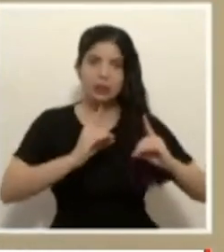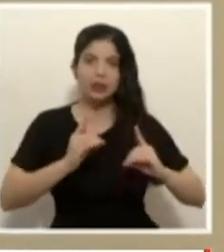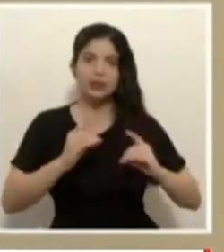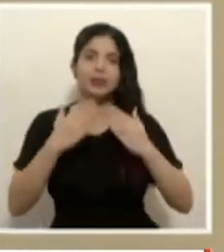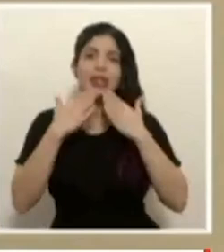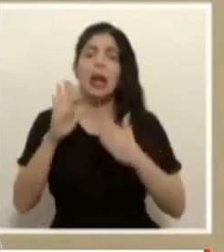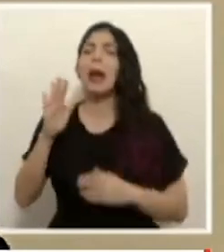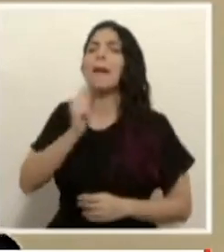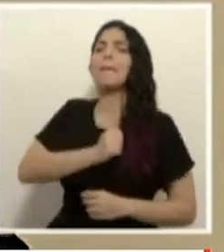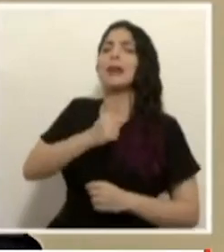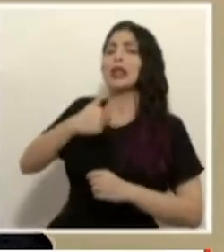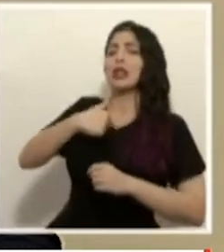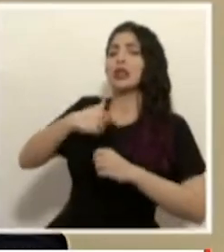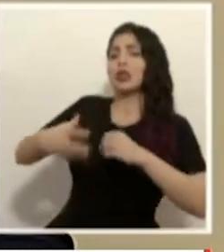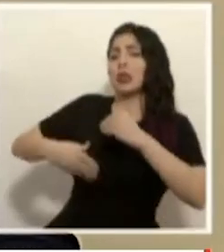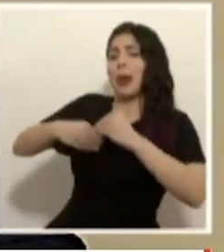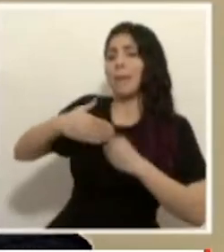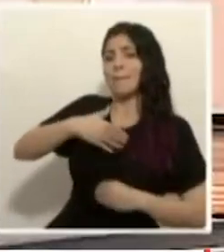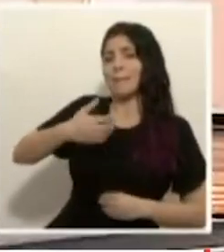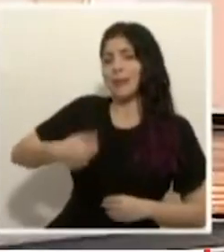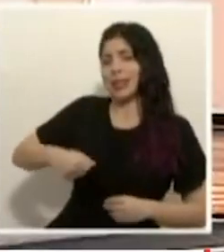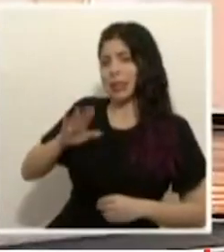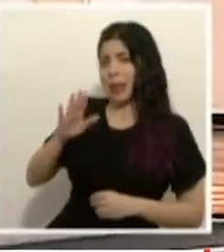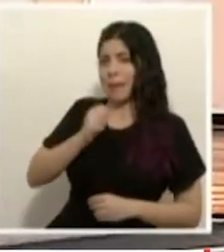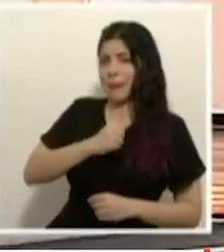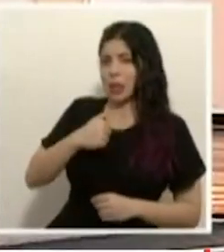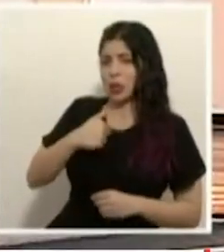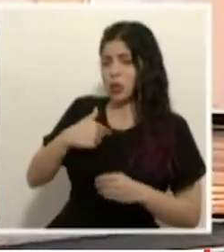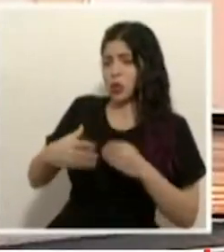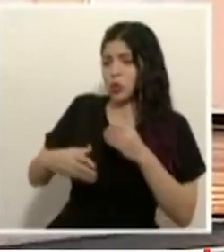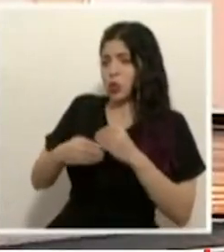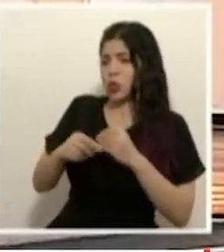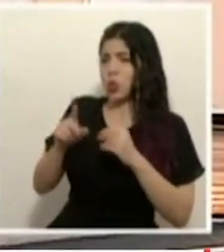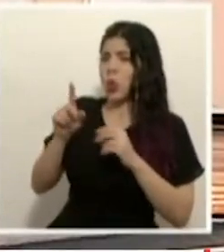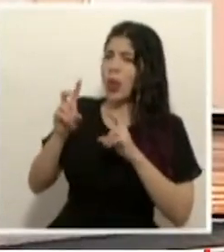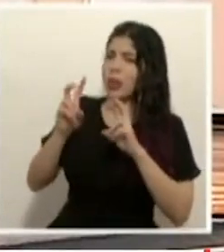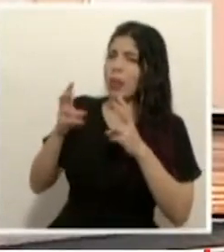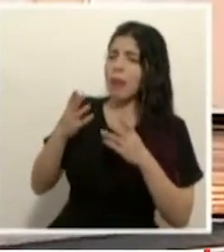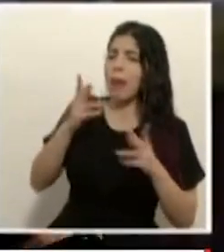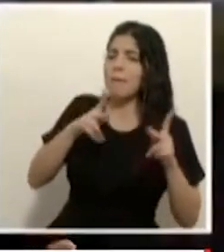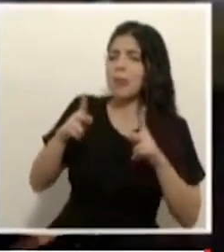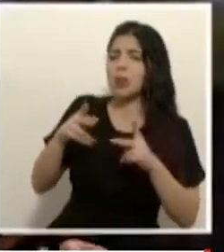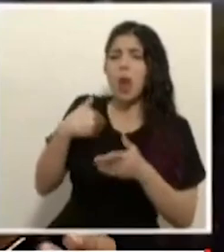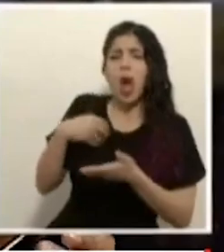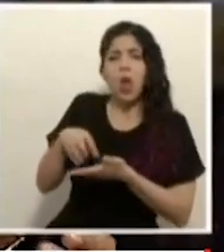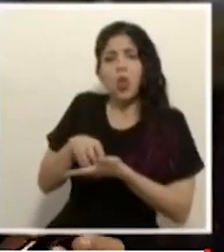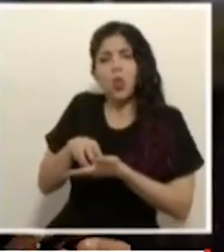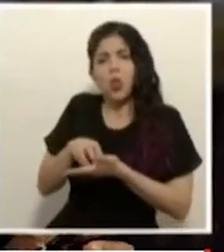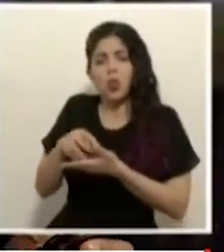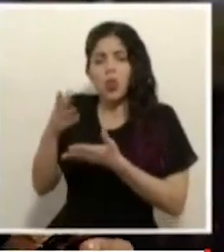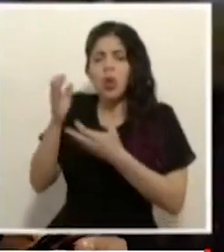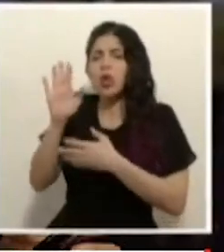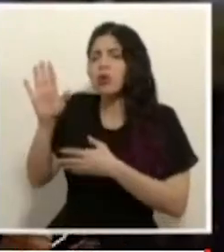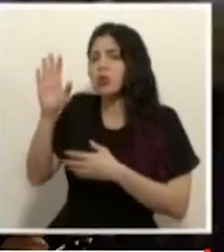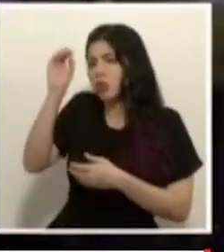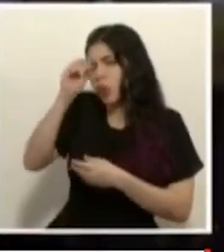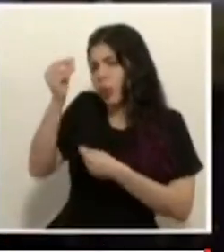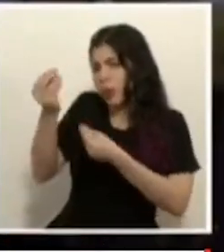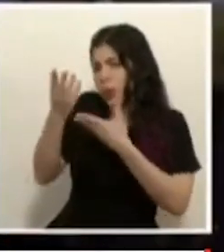gracias perdónenme que me extienda yo presidente perdónenme que me extienda yo nada más porque hay unos temas hay un poco que la gente ha tenido dudas y quisiéramos un pronunciamiento suyo